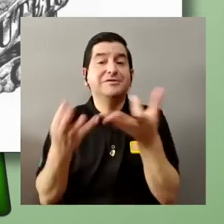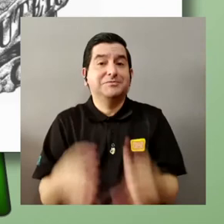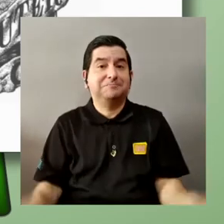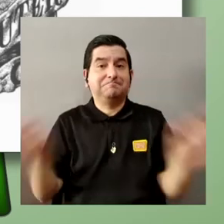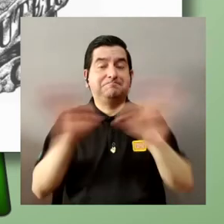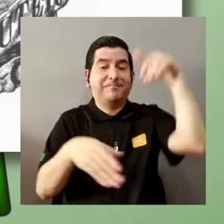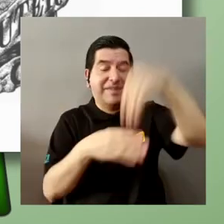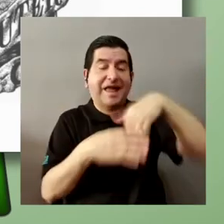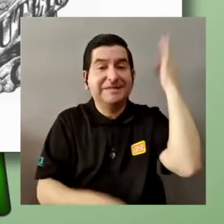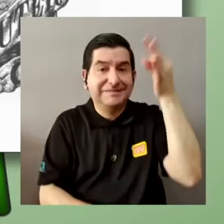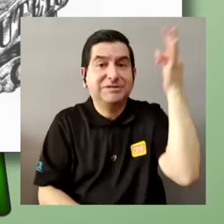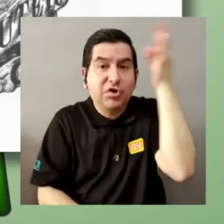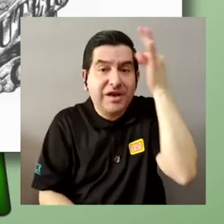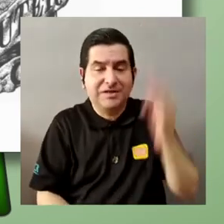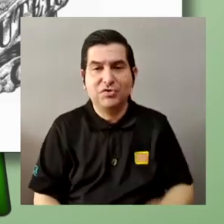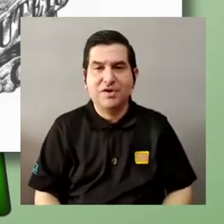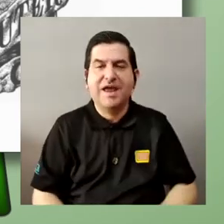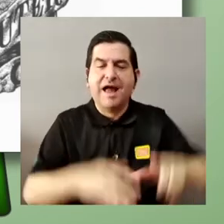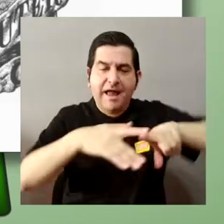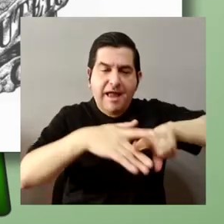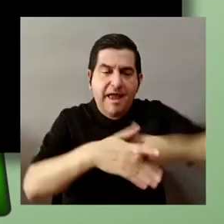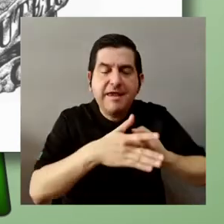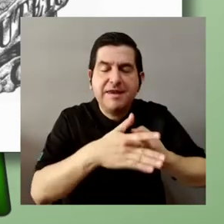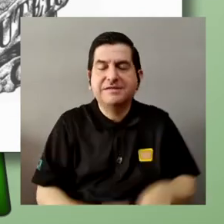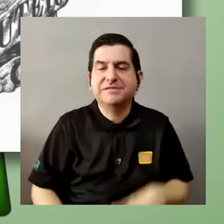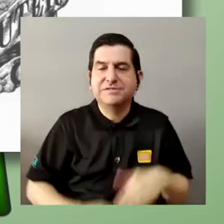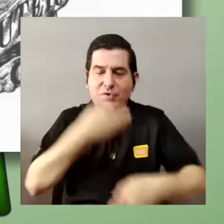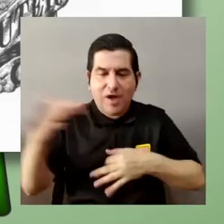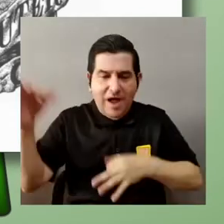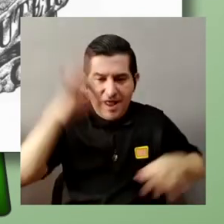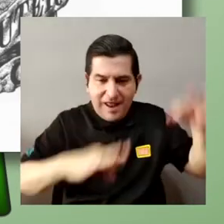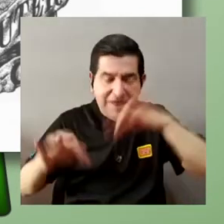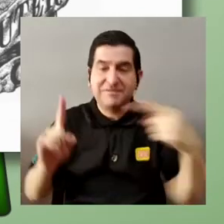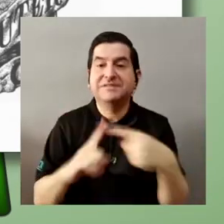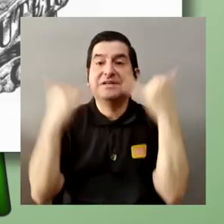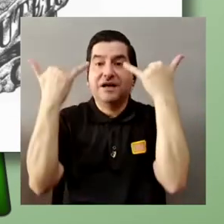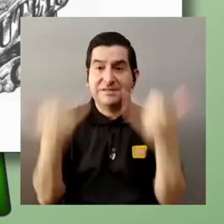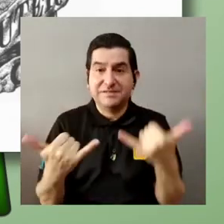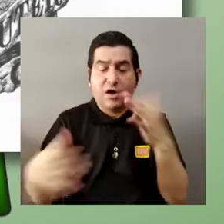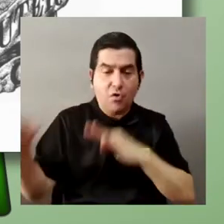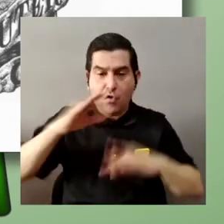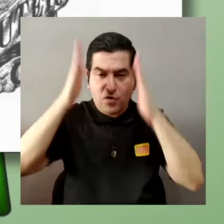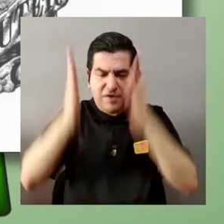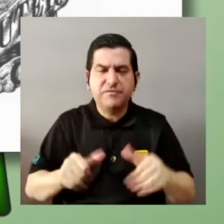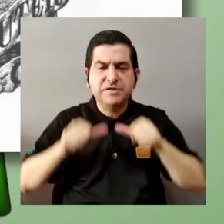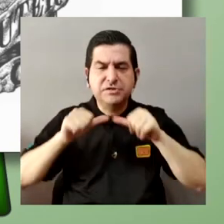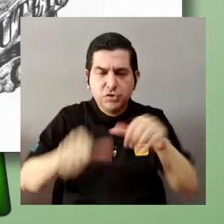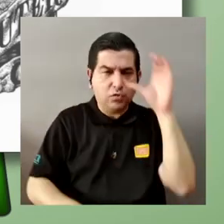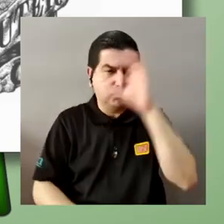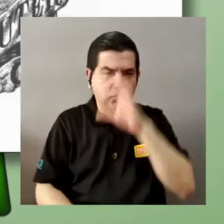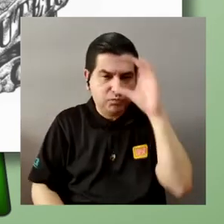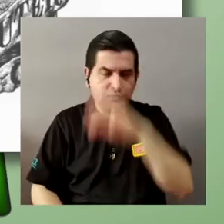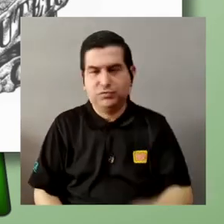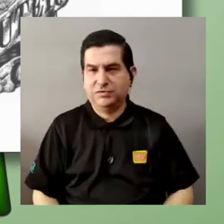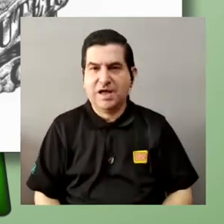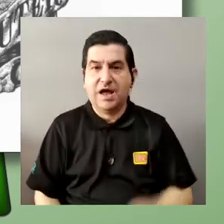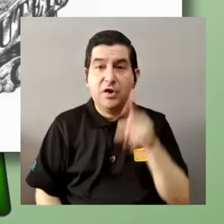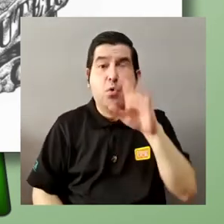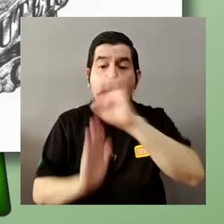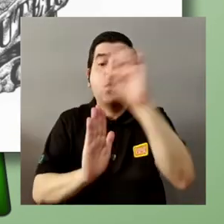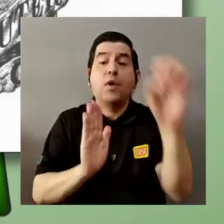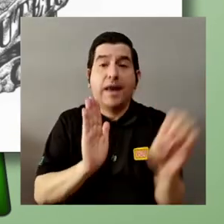realmente valioso dentro de la teoría y le da el inicio a la física y hasta el día de hoy los físicos seguimos buscando